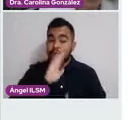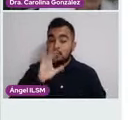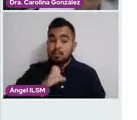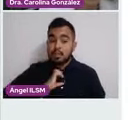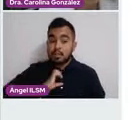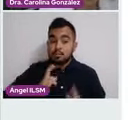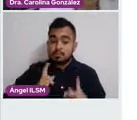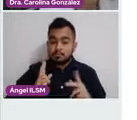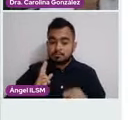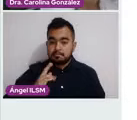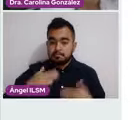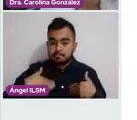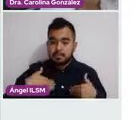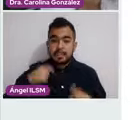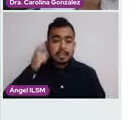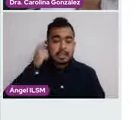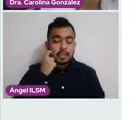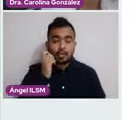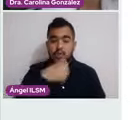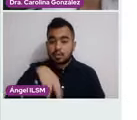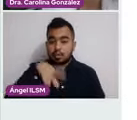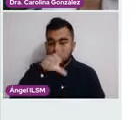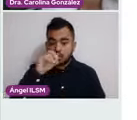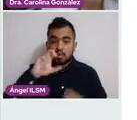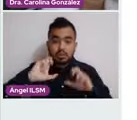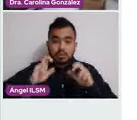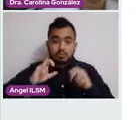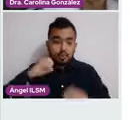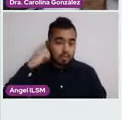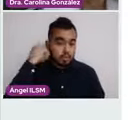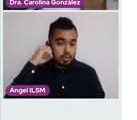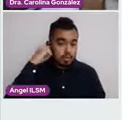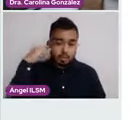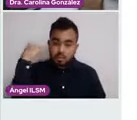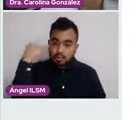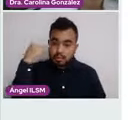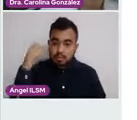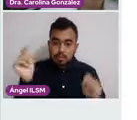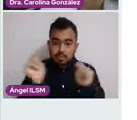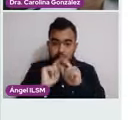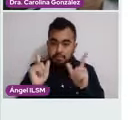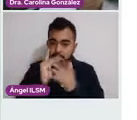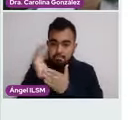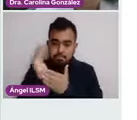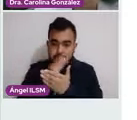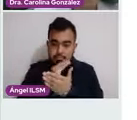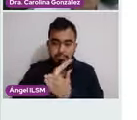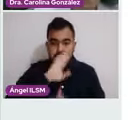ser Guerrero, Quintana Roo, Chiapas, Oaxaca, Yucatán y Tlaxcala. Siguiente.